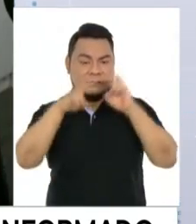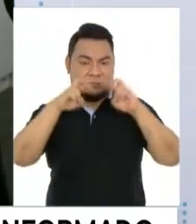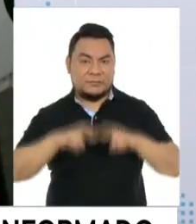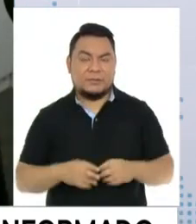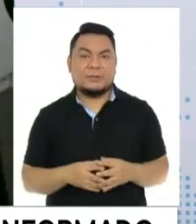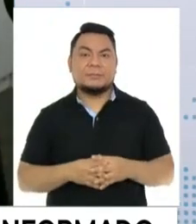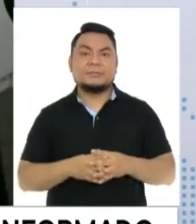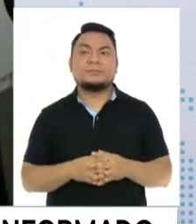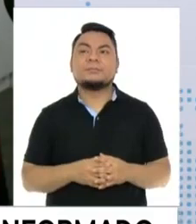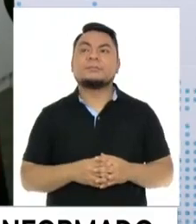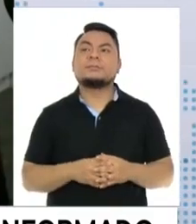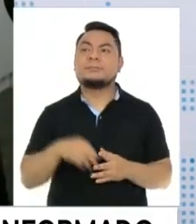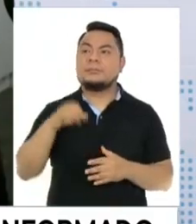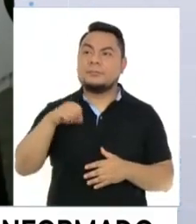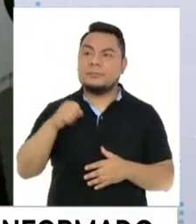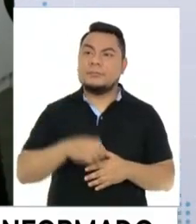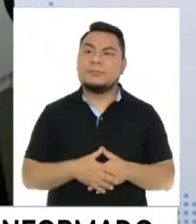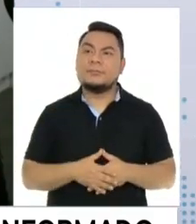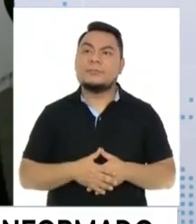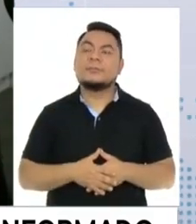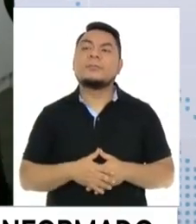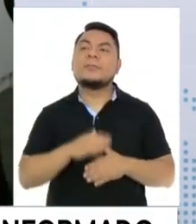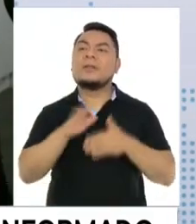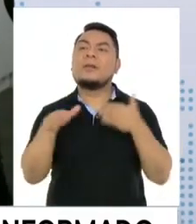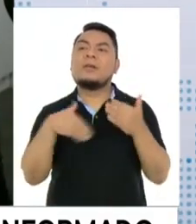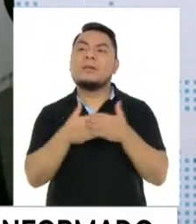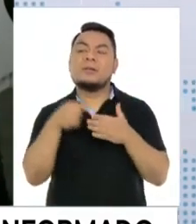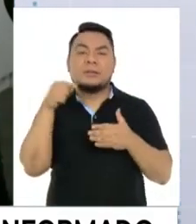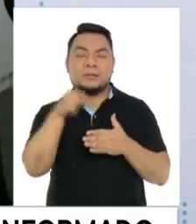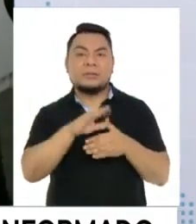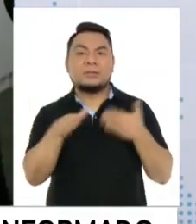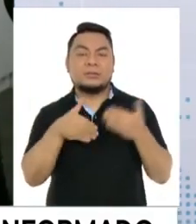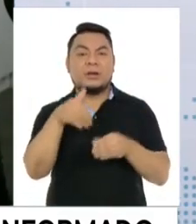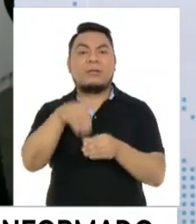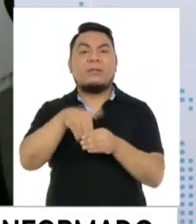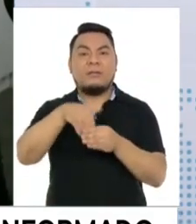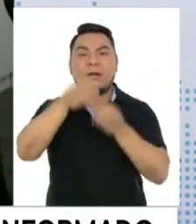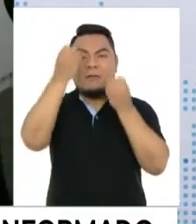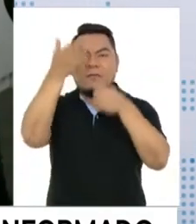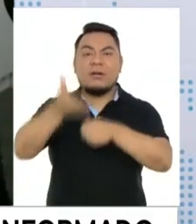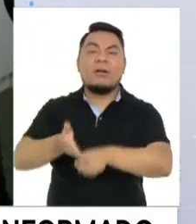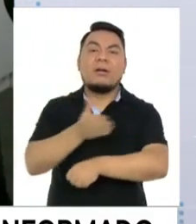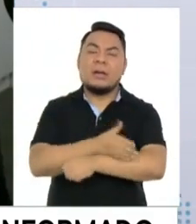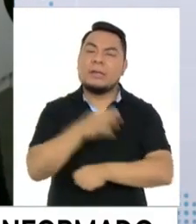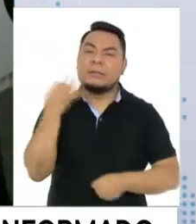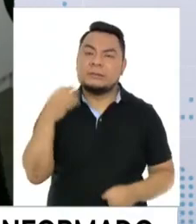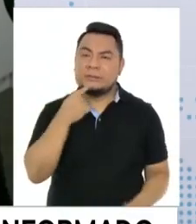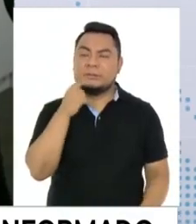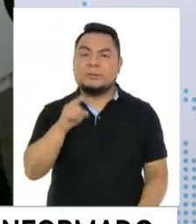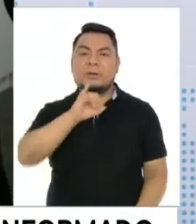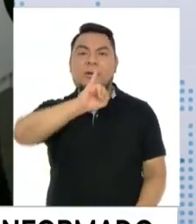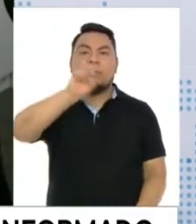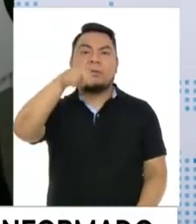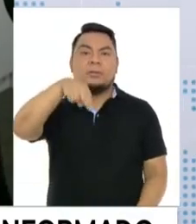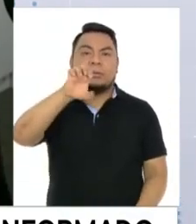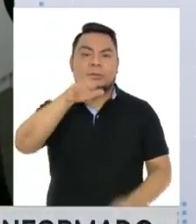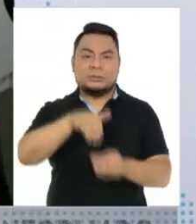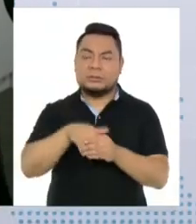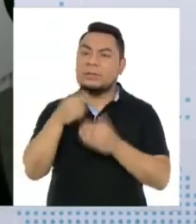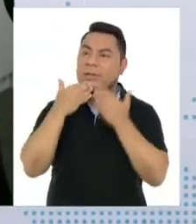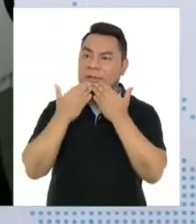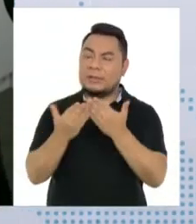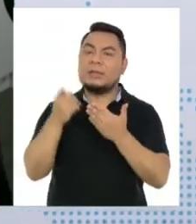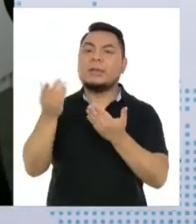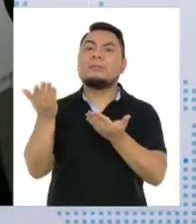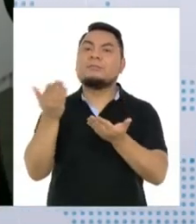información. No, toda la información. Además, todo ello en el marco del voto informado que ustedes proclaman siempre milagro desde el Jurado Nacional de Elecciones. Entonces,